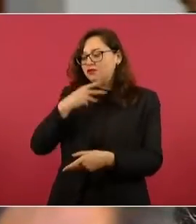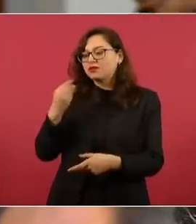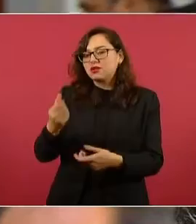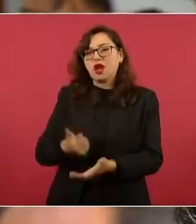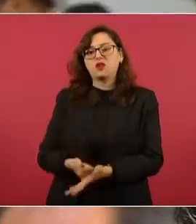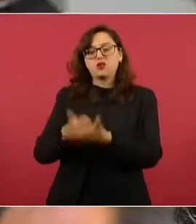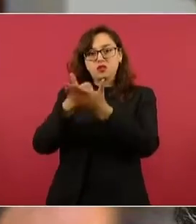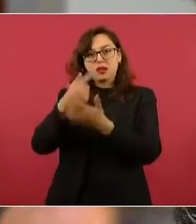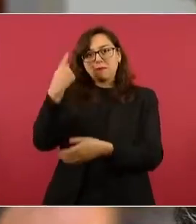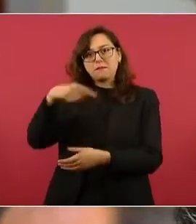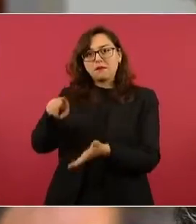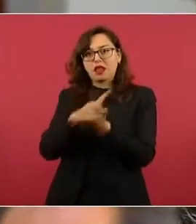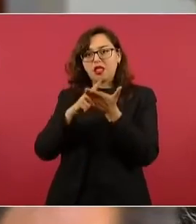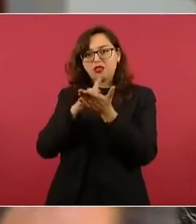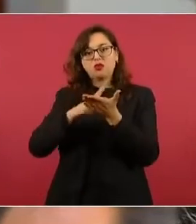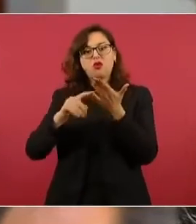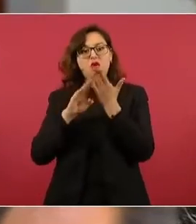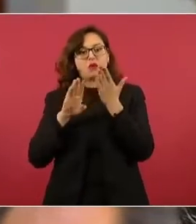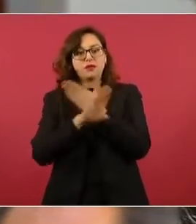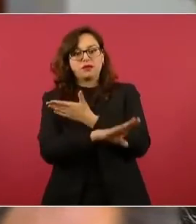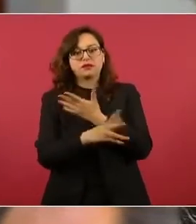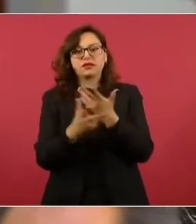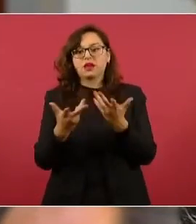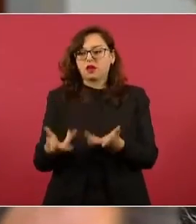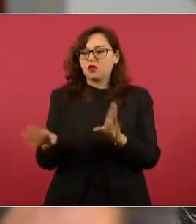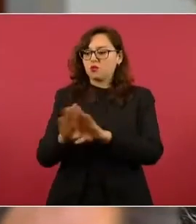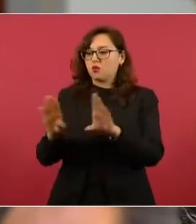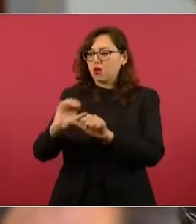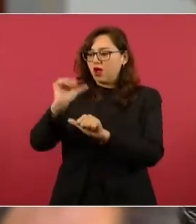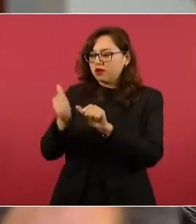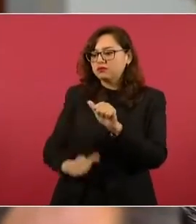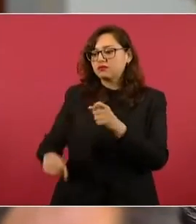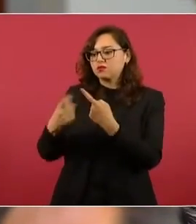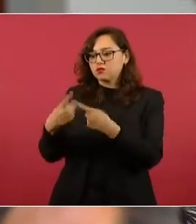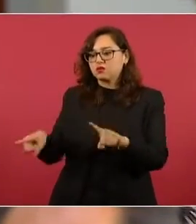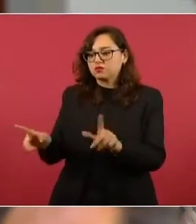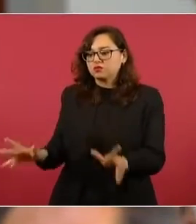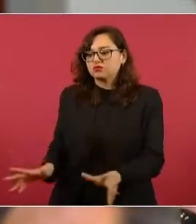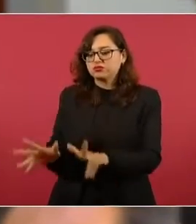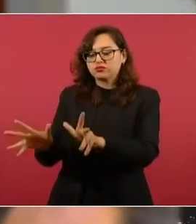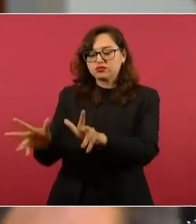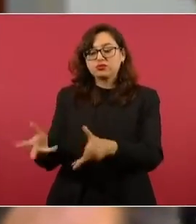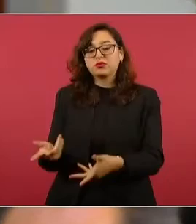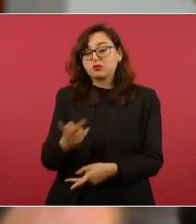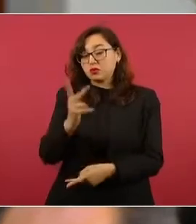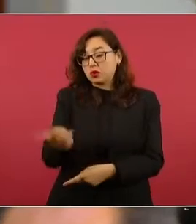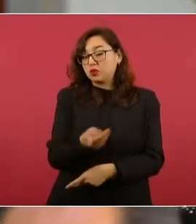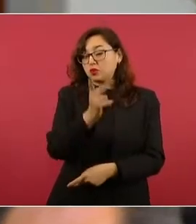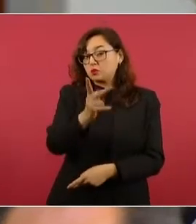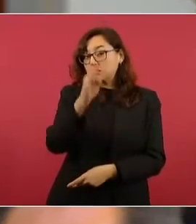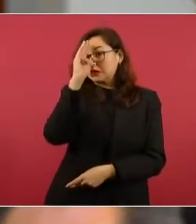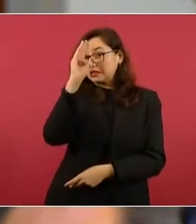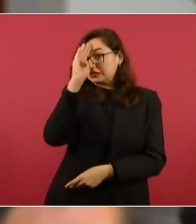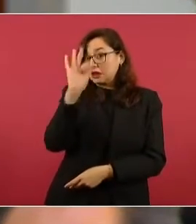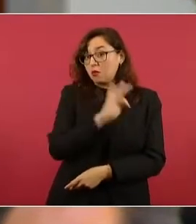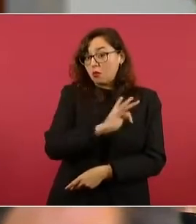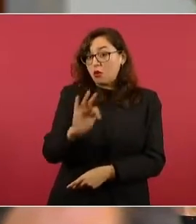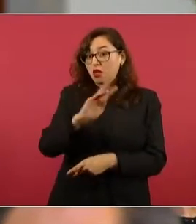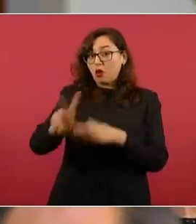y se integran a la sociedad a través de las artes, de la música. Mi pregunta es, ¿se tiene contemplado